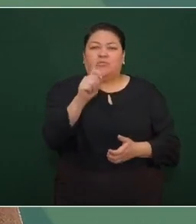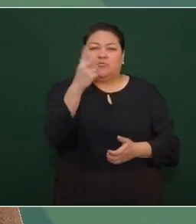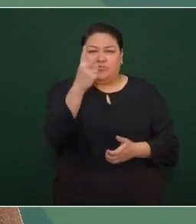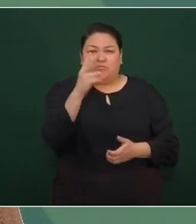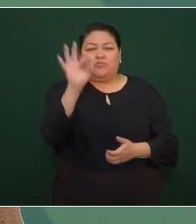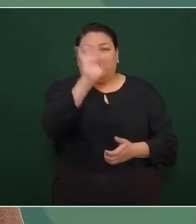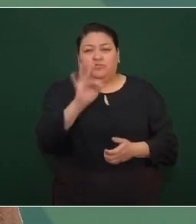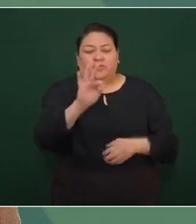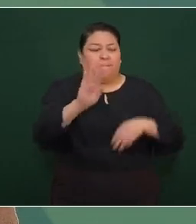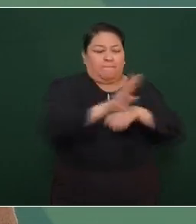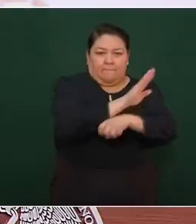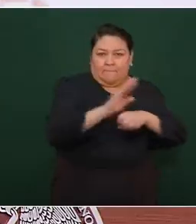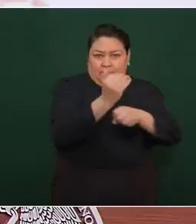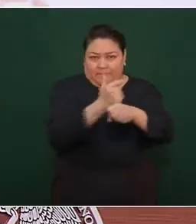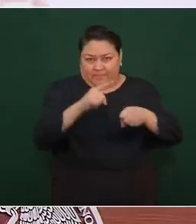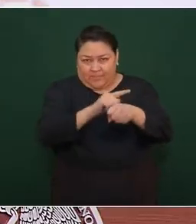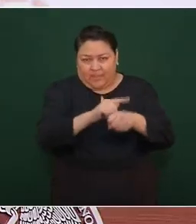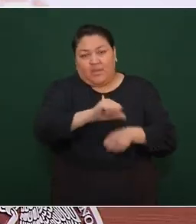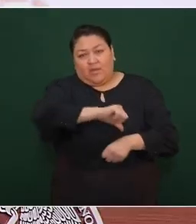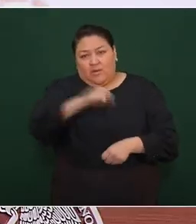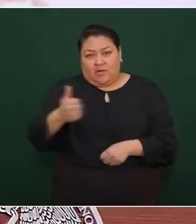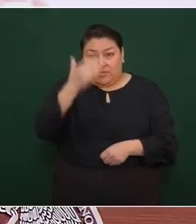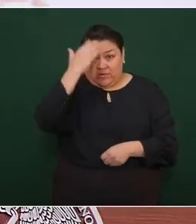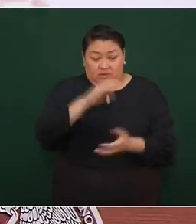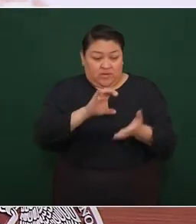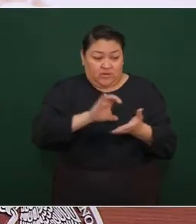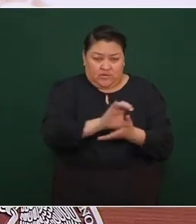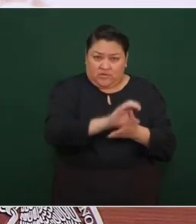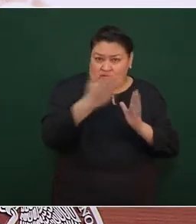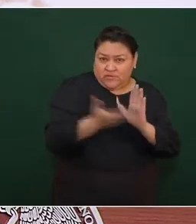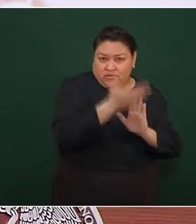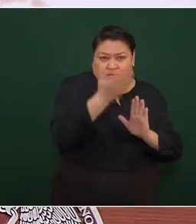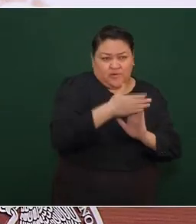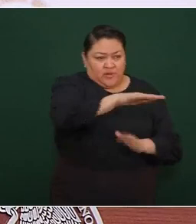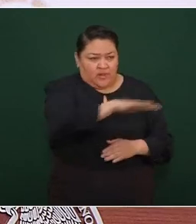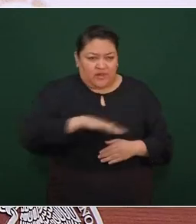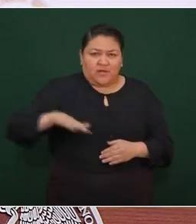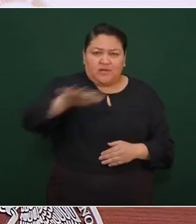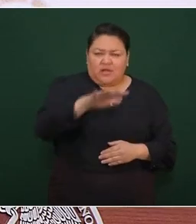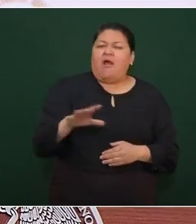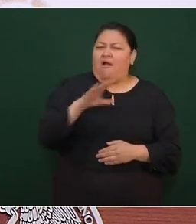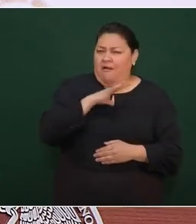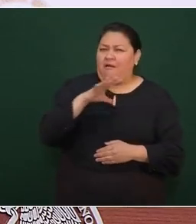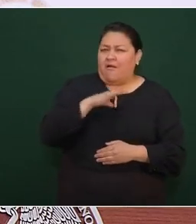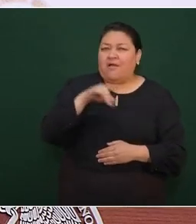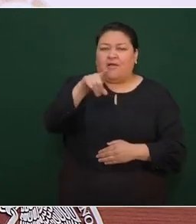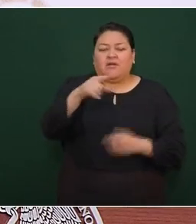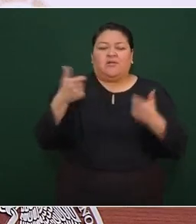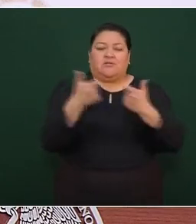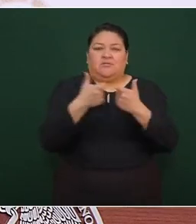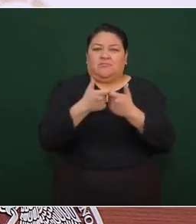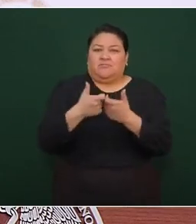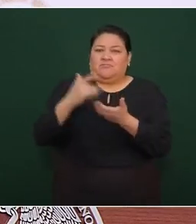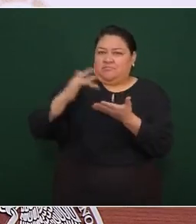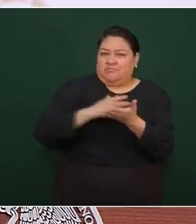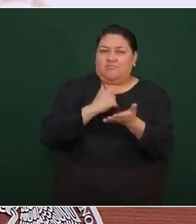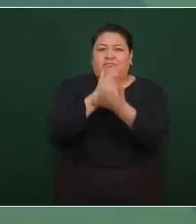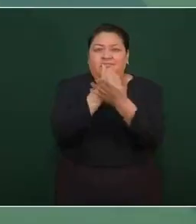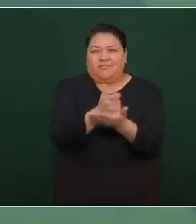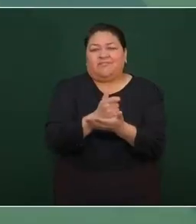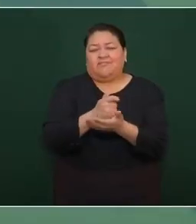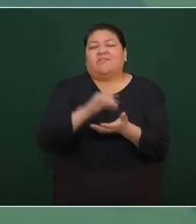prestaciones. En infraestructura hemos emprendido varios proyectos de forma conjunta y gracias a su apoyo destaco